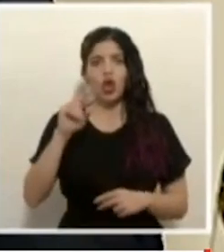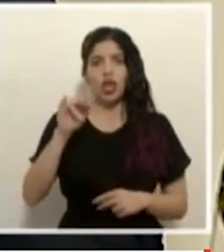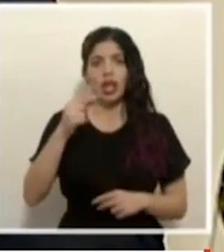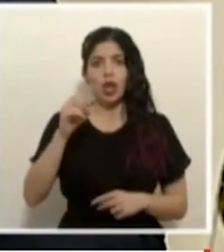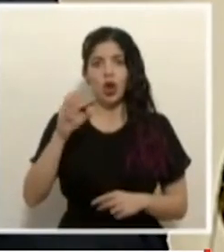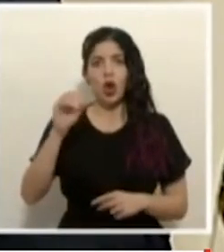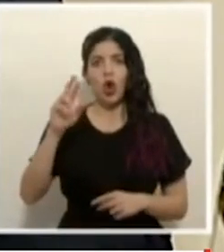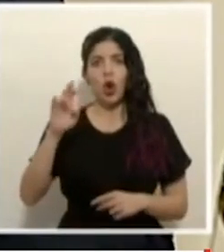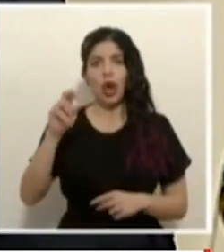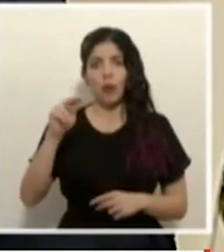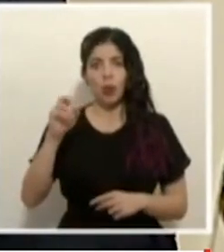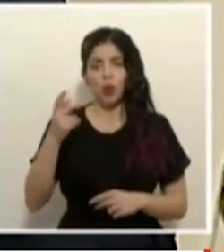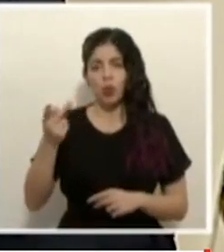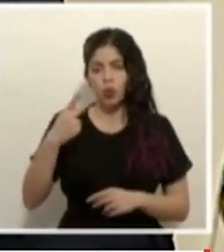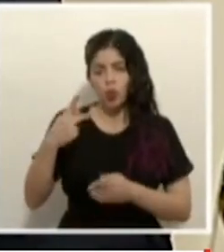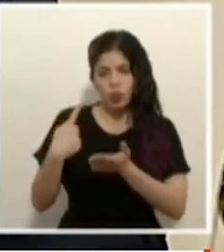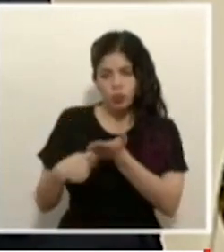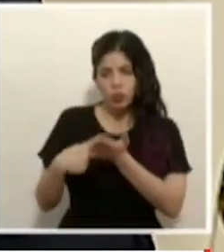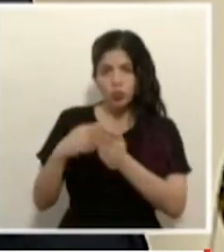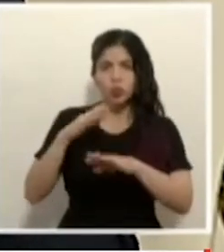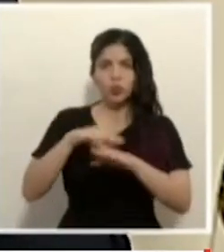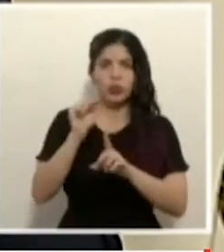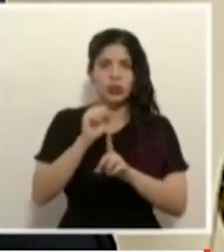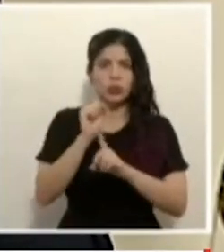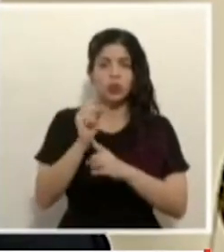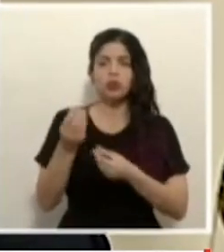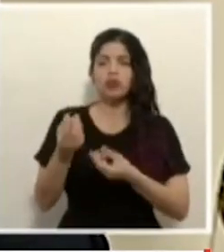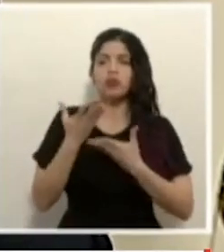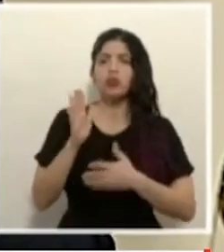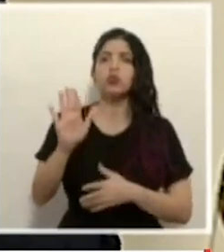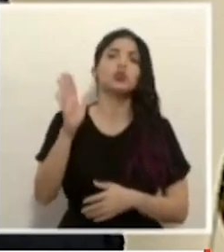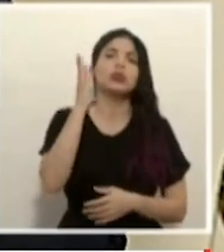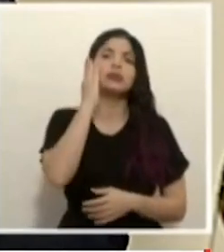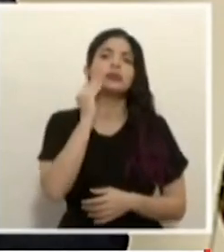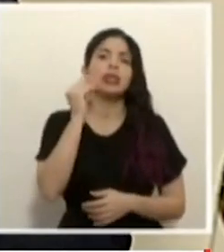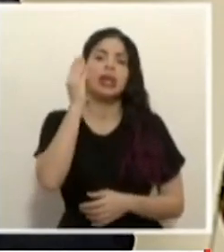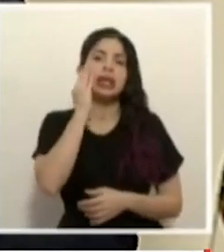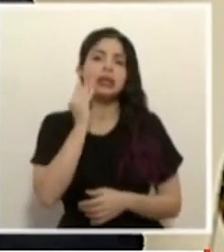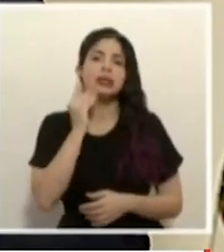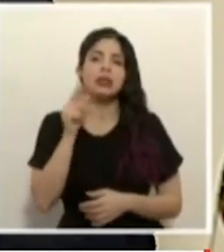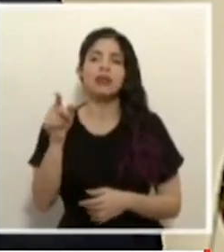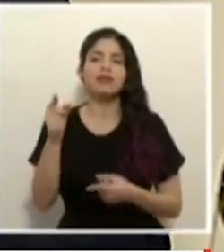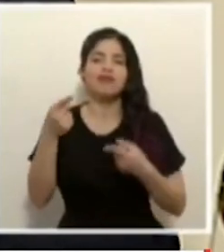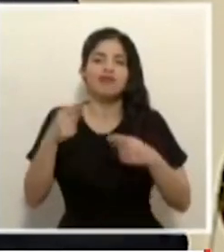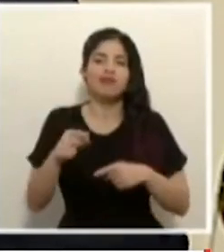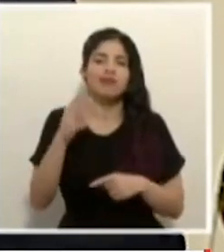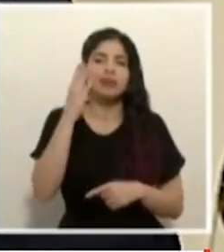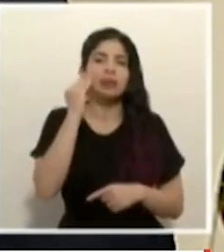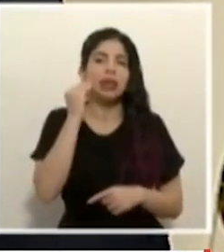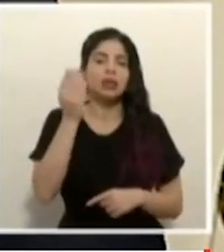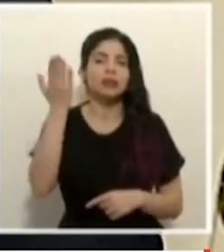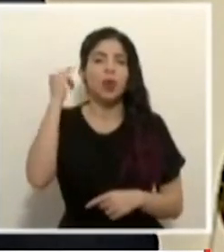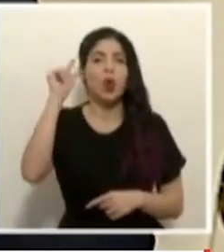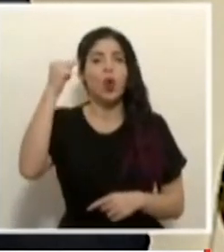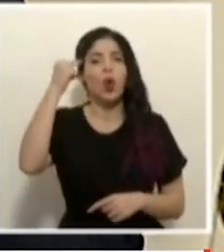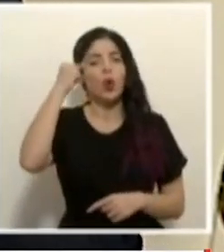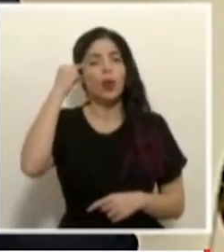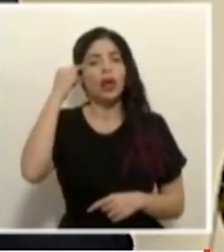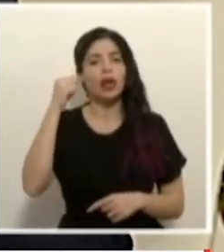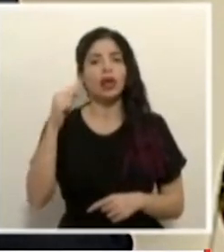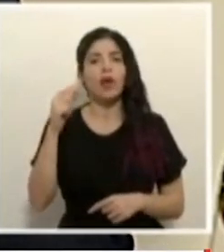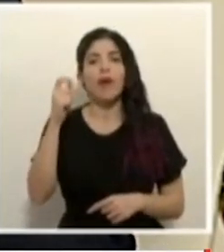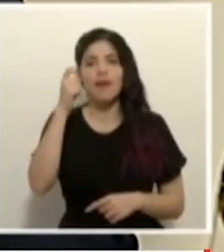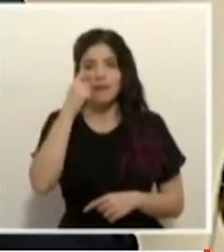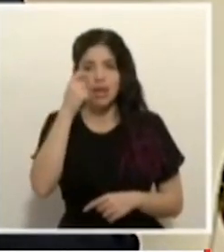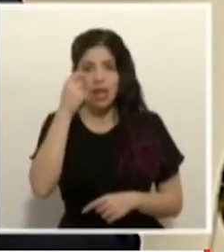y conversamos sobre la situación él me compartió experiencias de lo que a le tocó vivir en el gobierno de don José